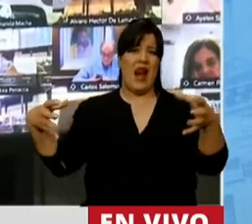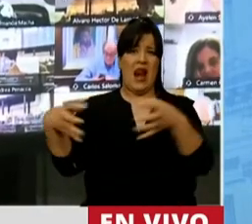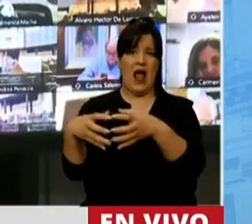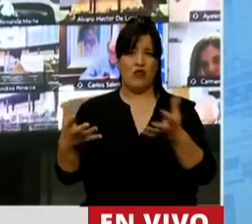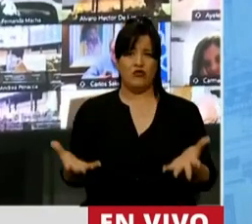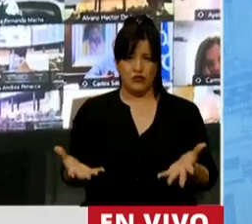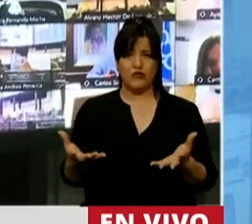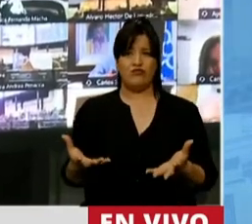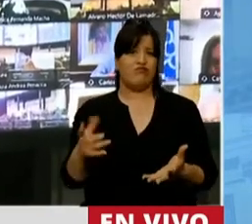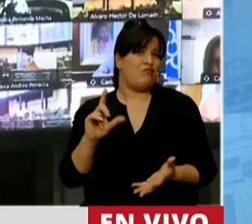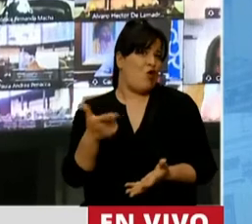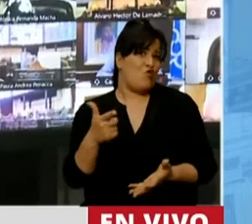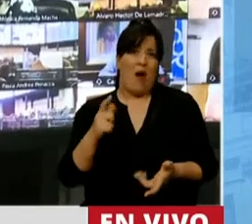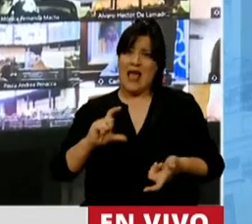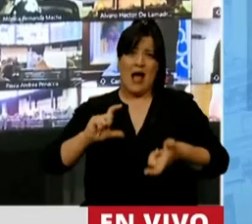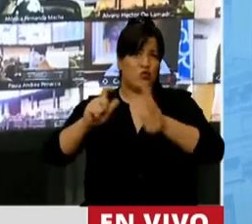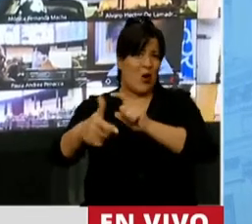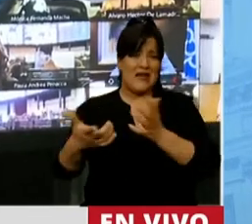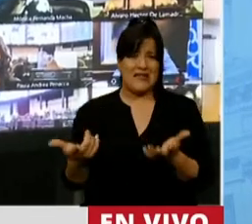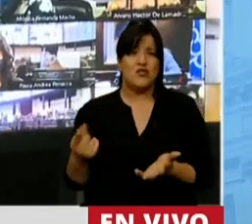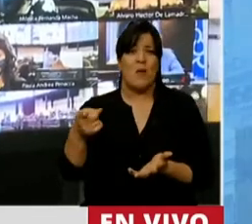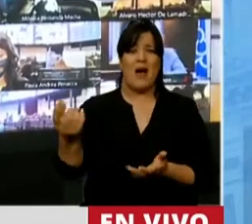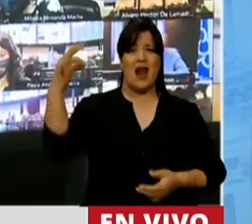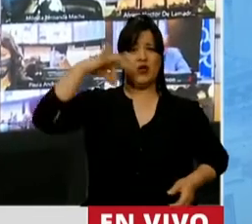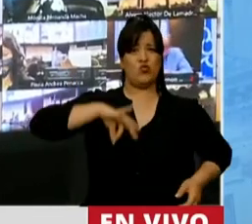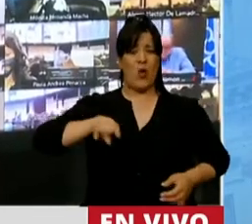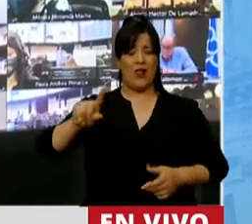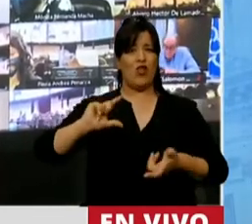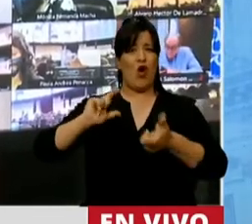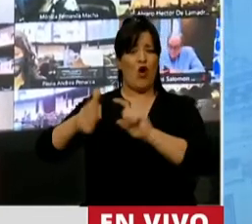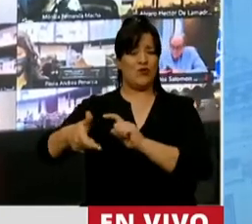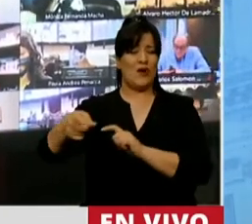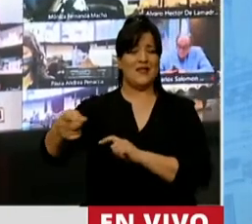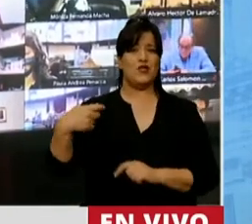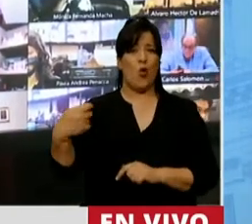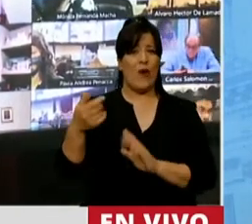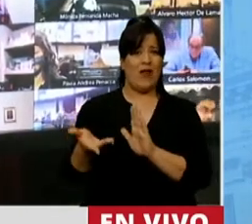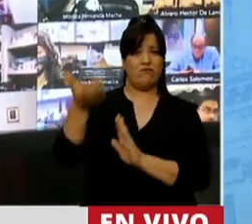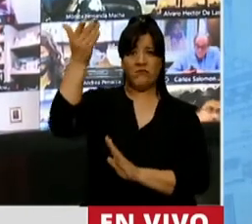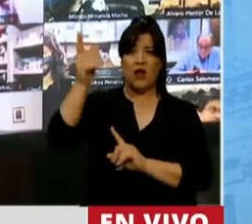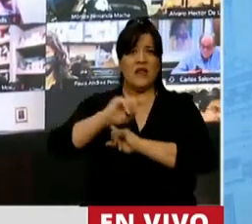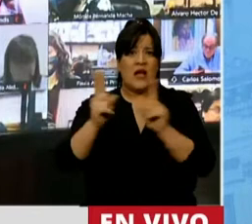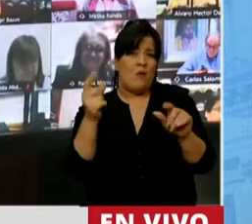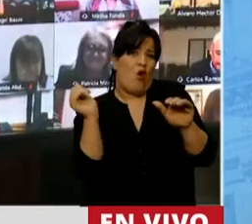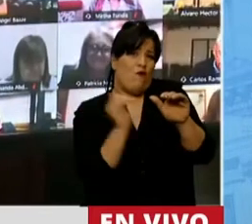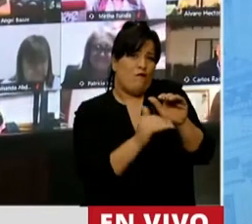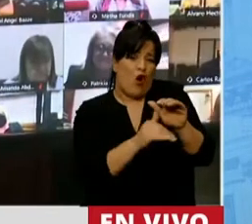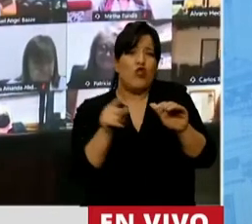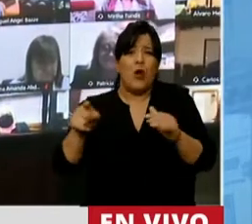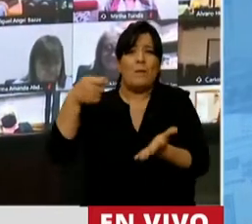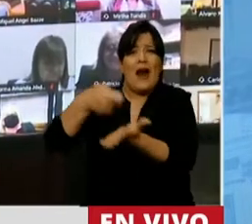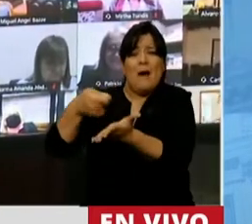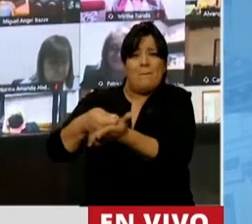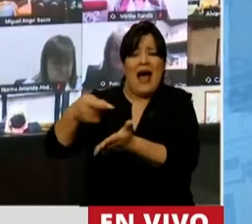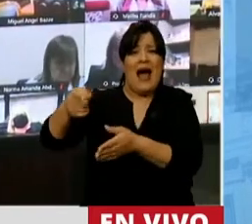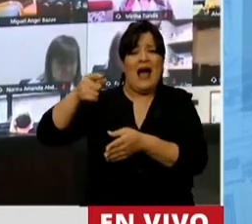la actualización para sus saberes jubilatorios y también los fondos para el pago de